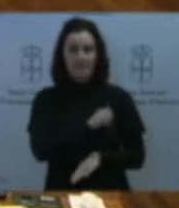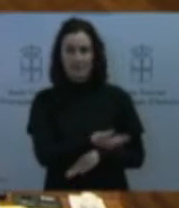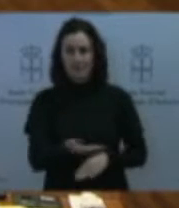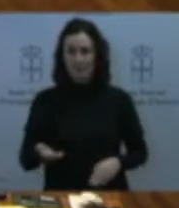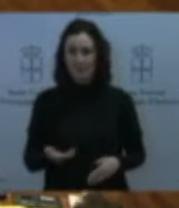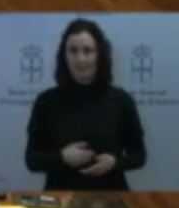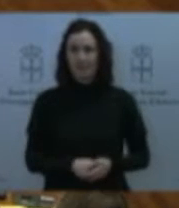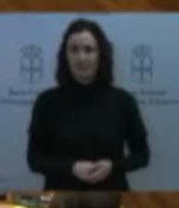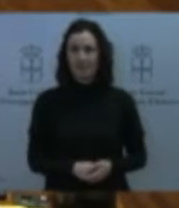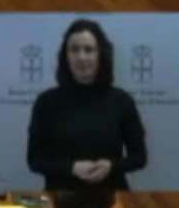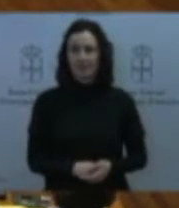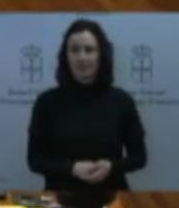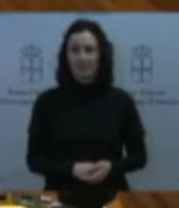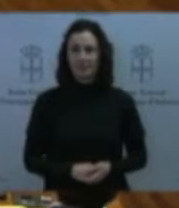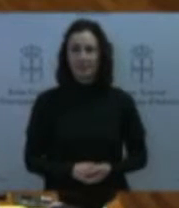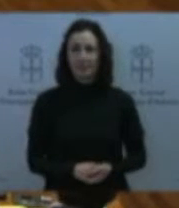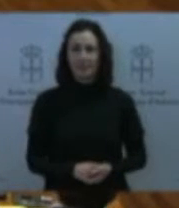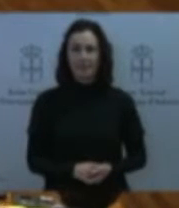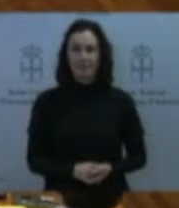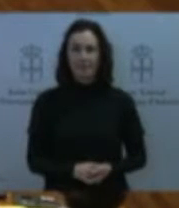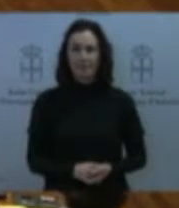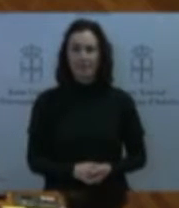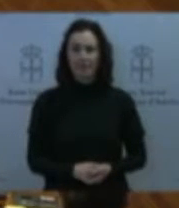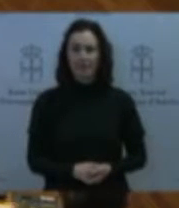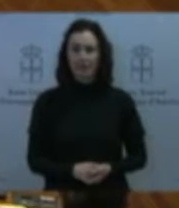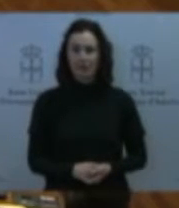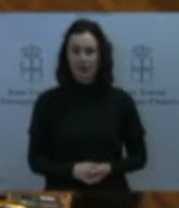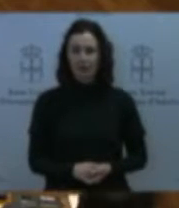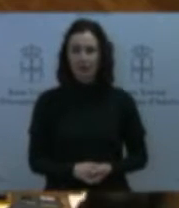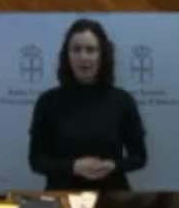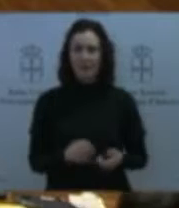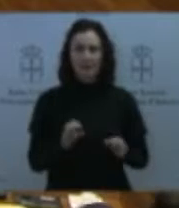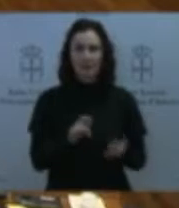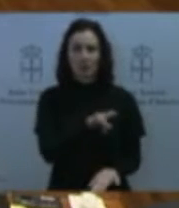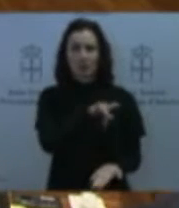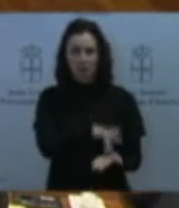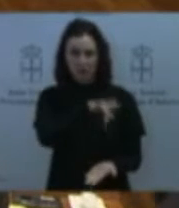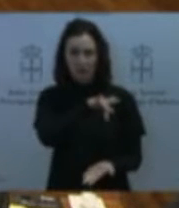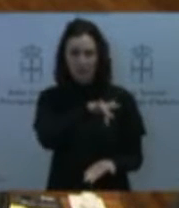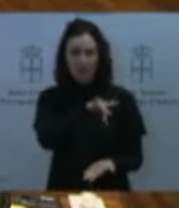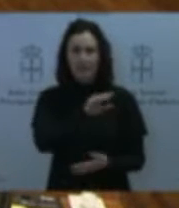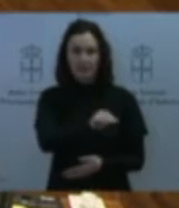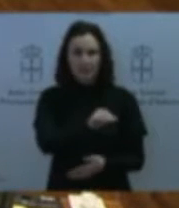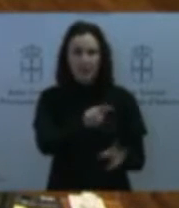Cuando planteaba esta interpelación, la verdad que había muchas cuestiones que quería poner sobre la mesa.